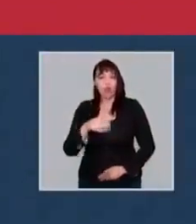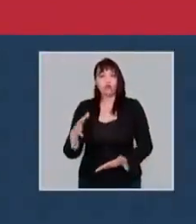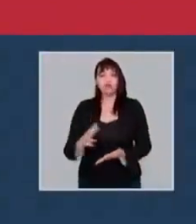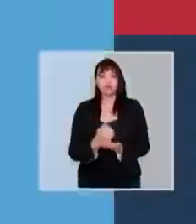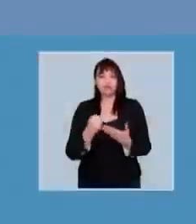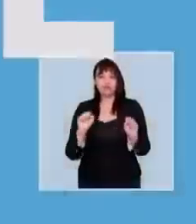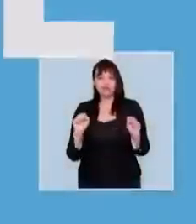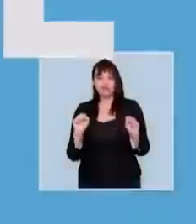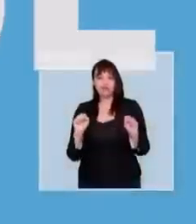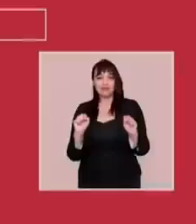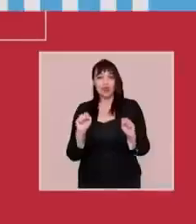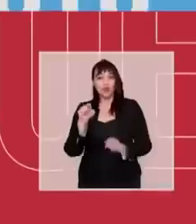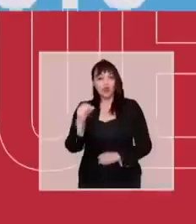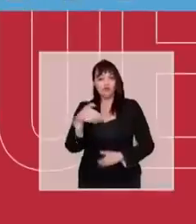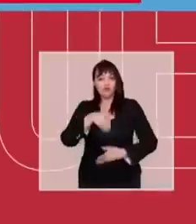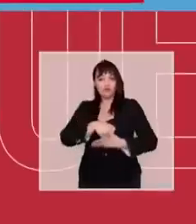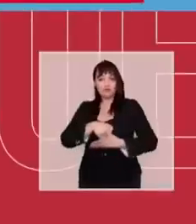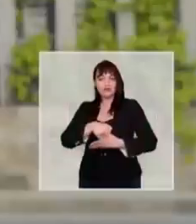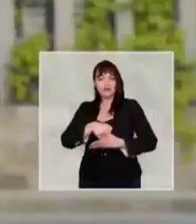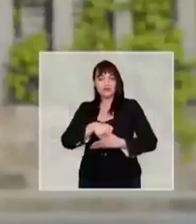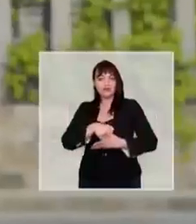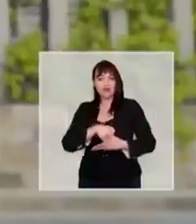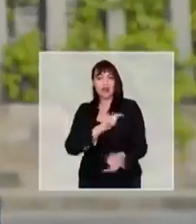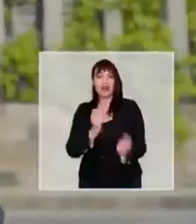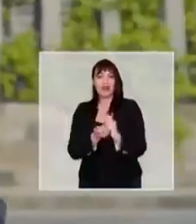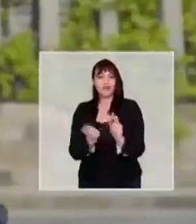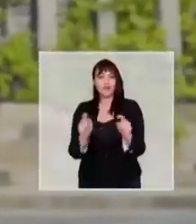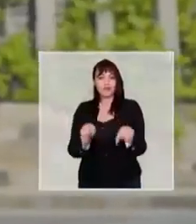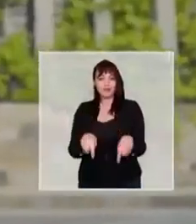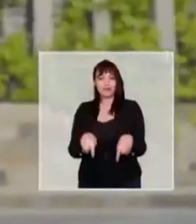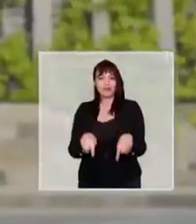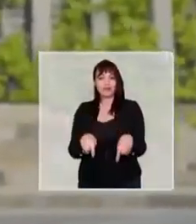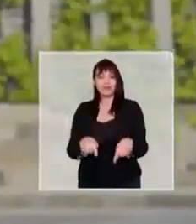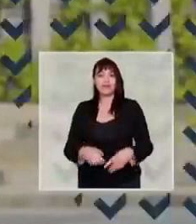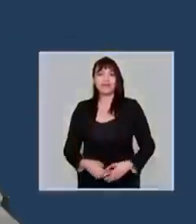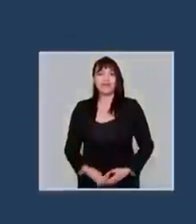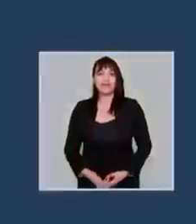conseguirlos. ¿Por qué con tu voto? El cambio es hoy.